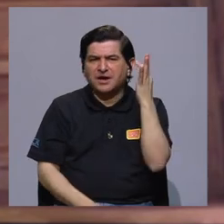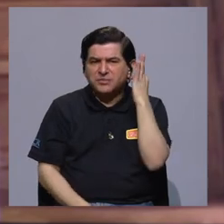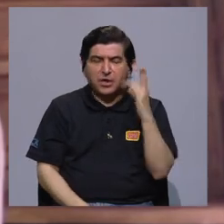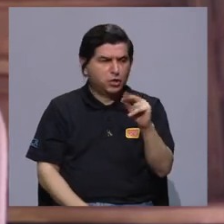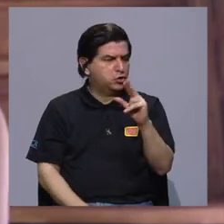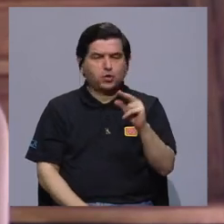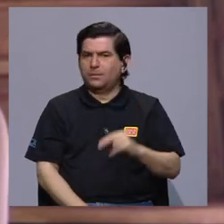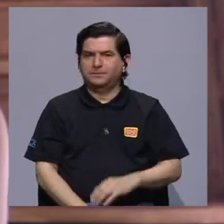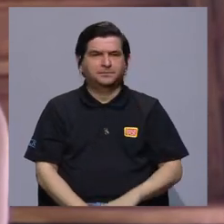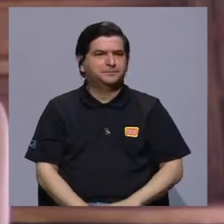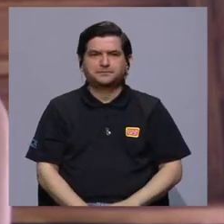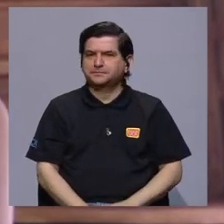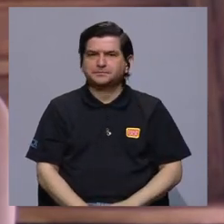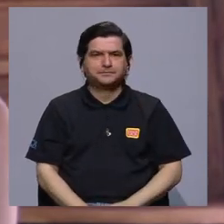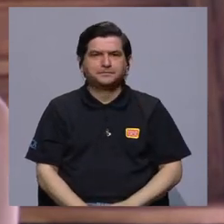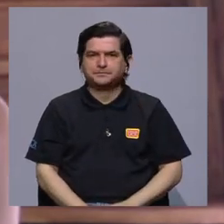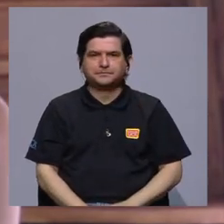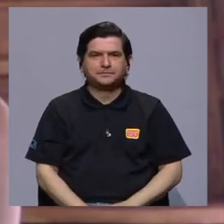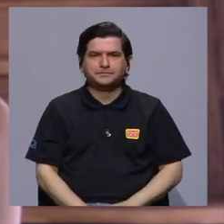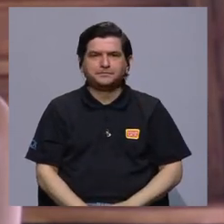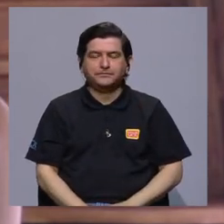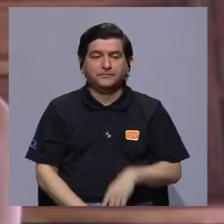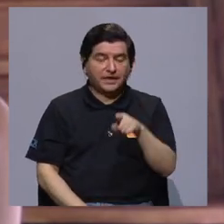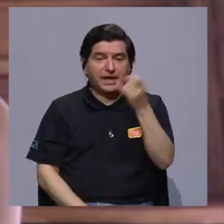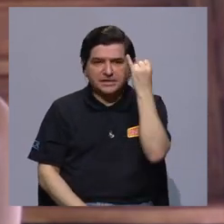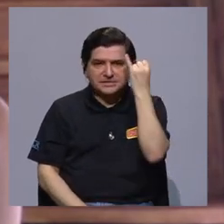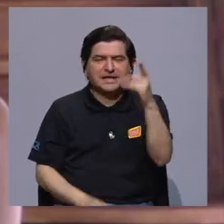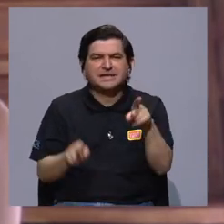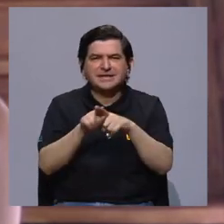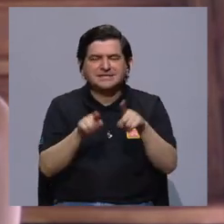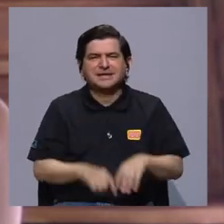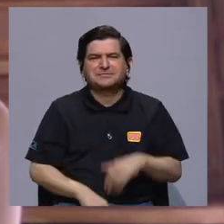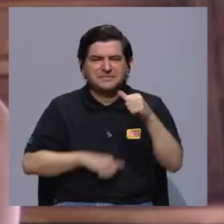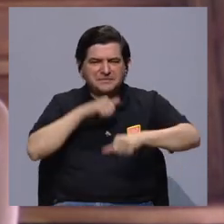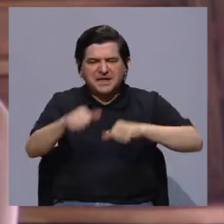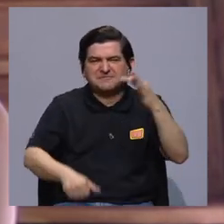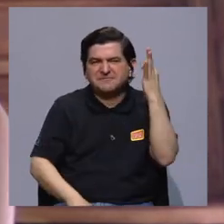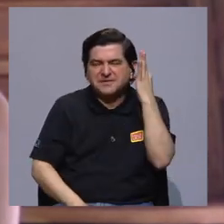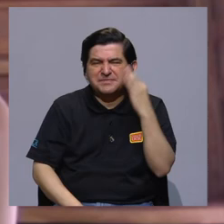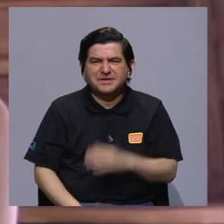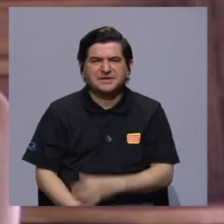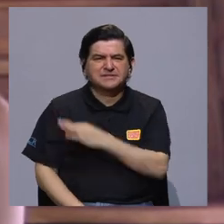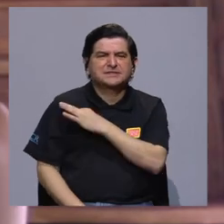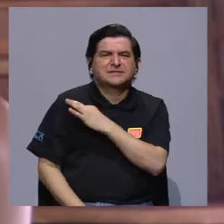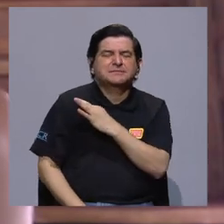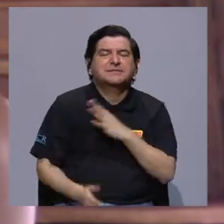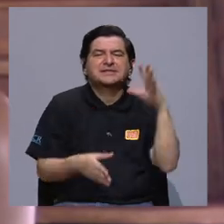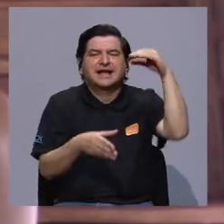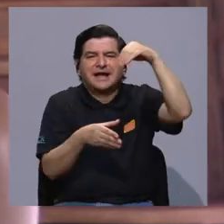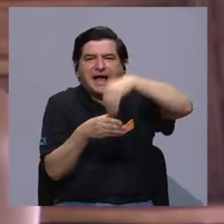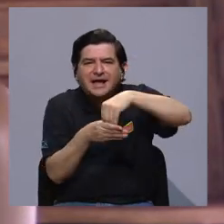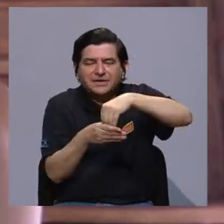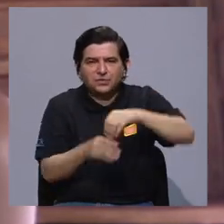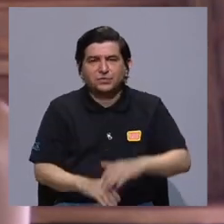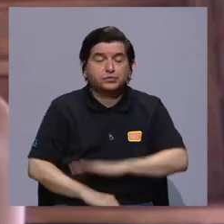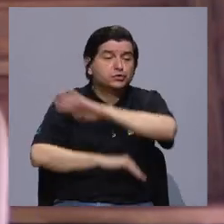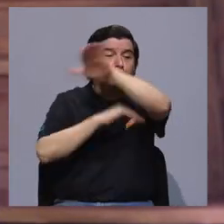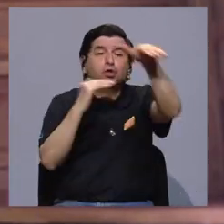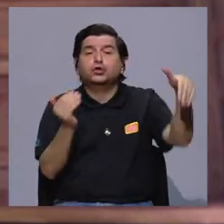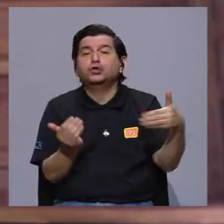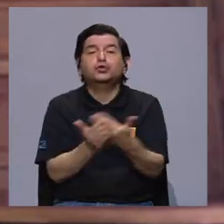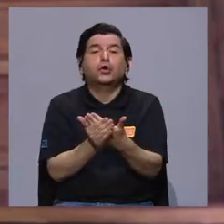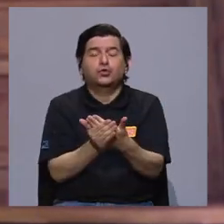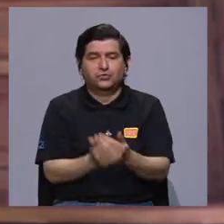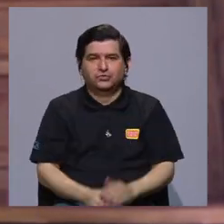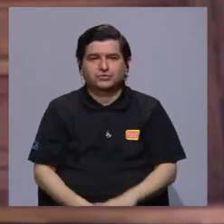para nada. Creo que en ese sentido, ¿verdad? Estas posturas también como feministas lo que invitan es como una inclusión de